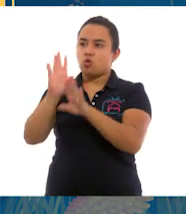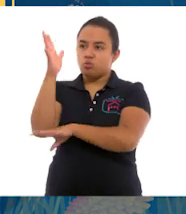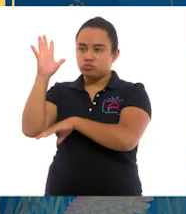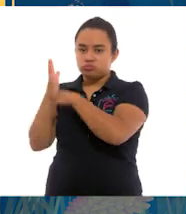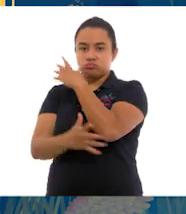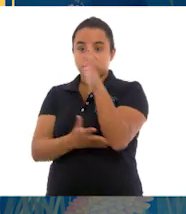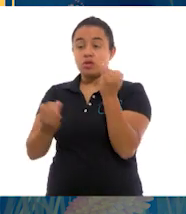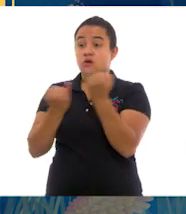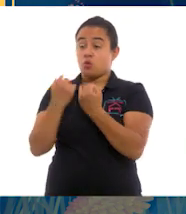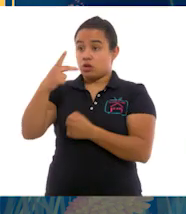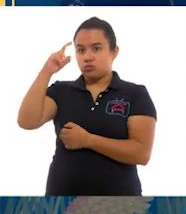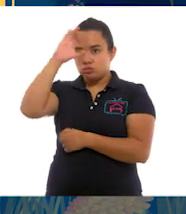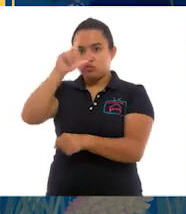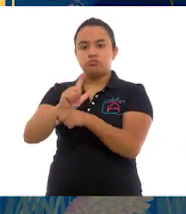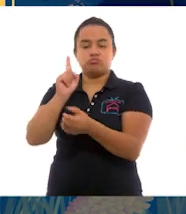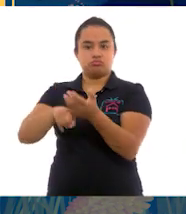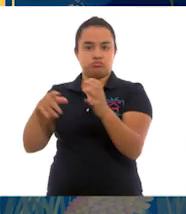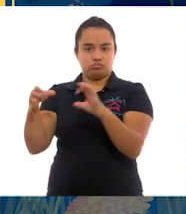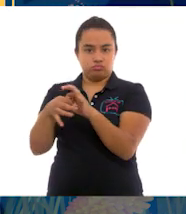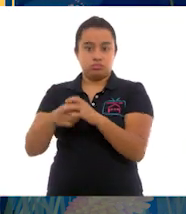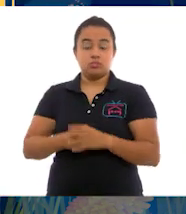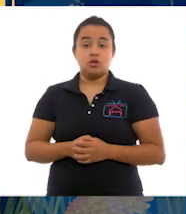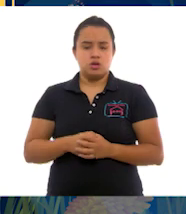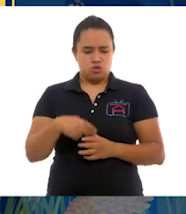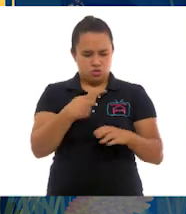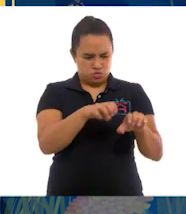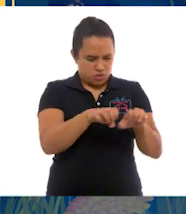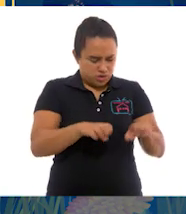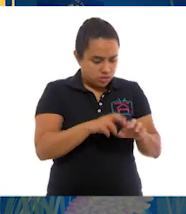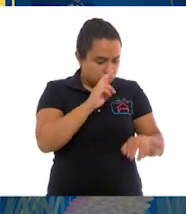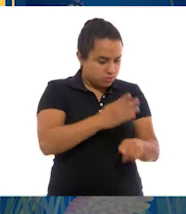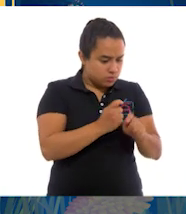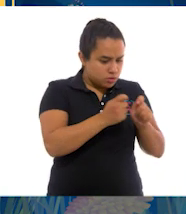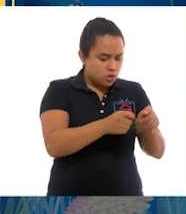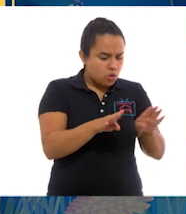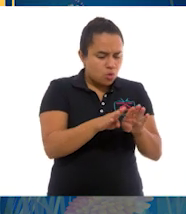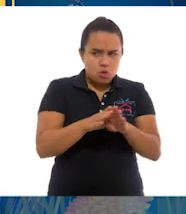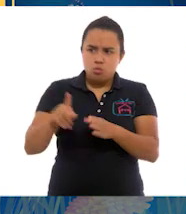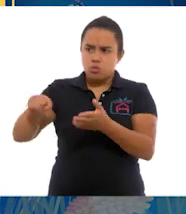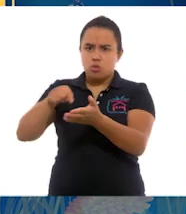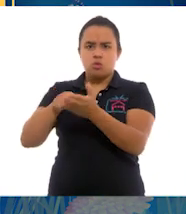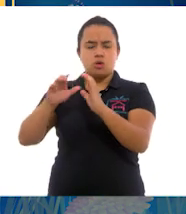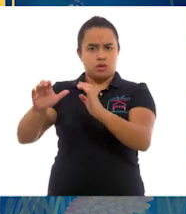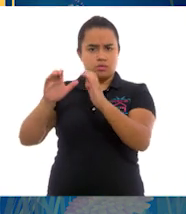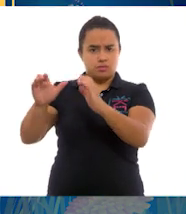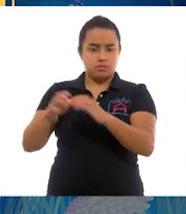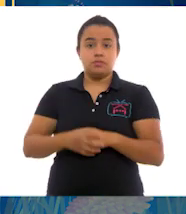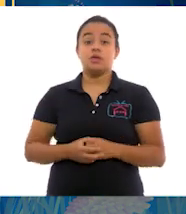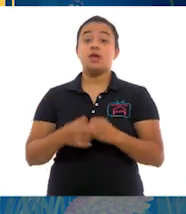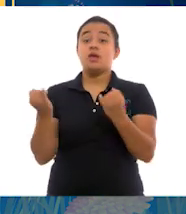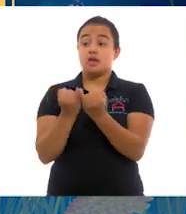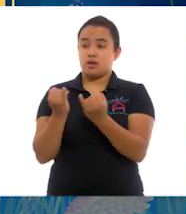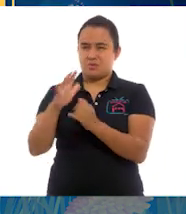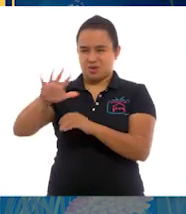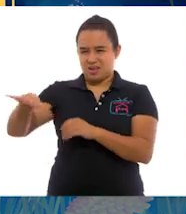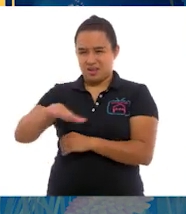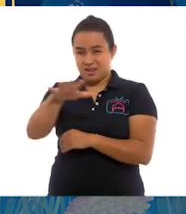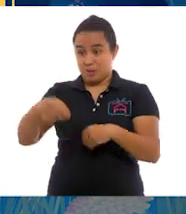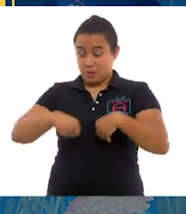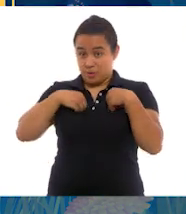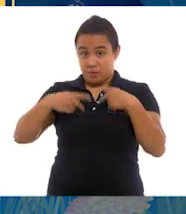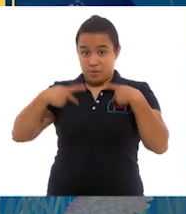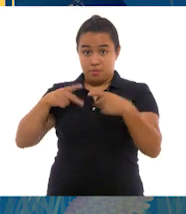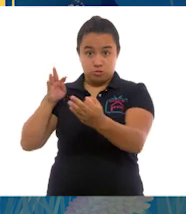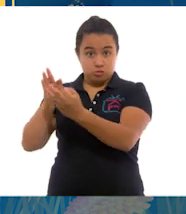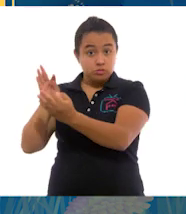cultural asociado a ellos. Los equipos encargados del manejo de las áreas protegidas, junto con las comunidades que viven en